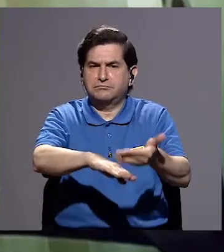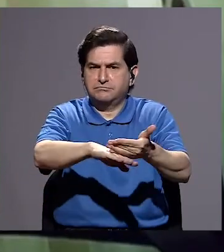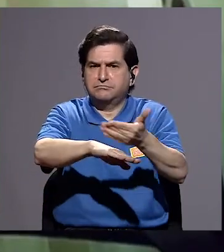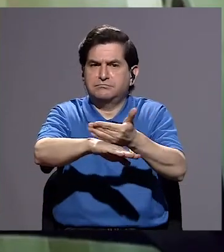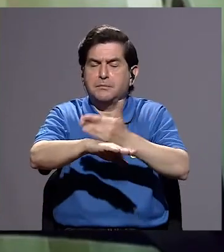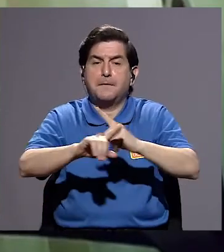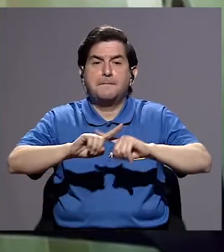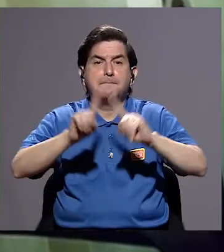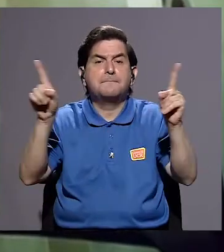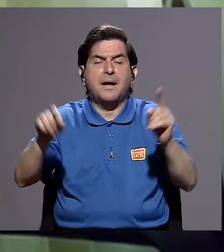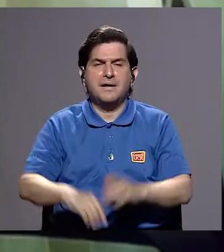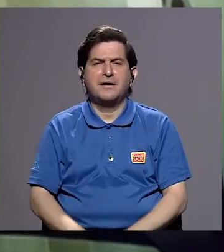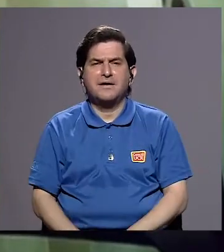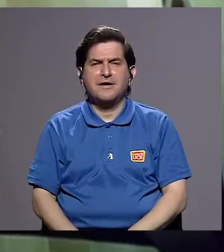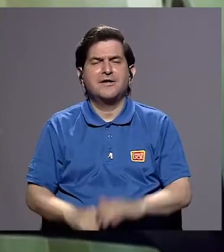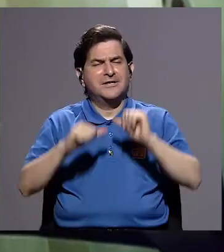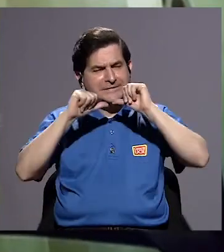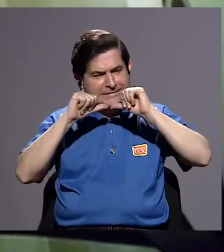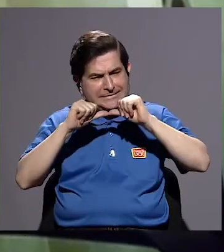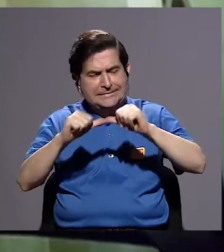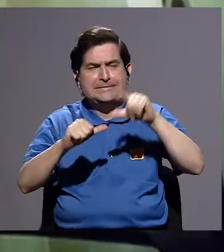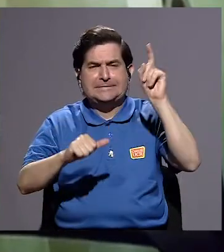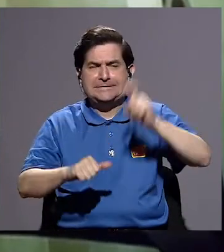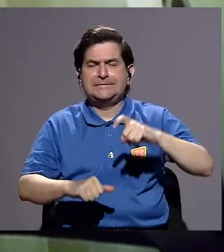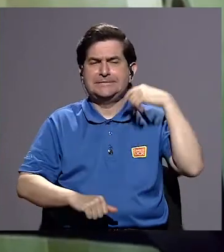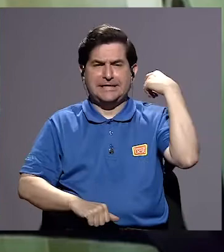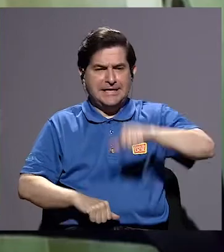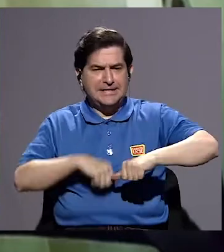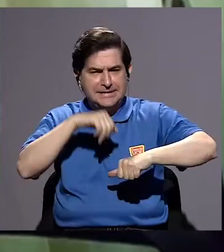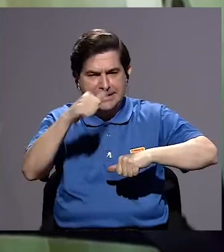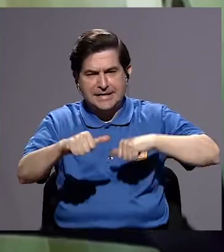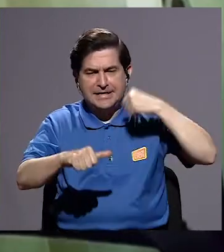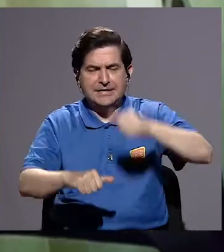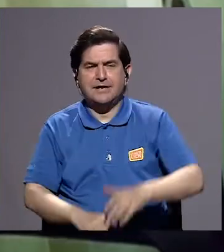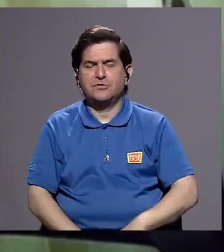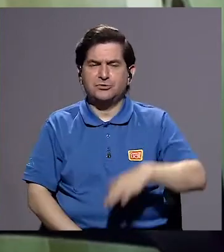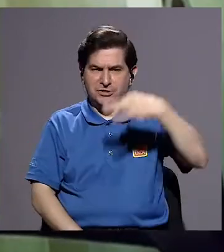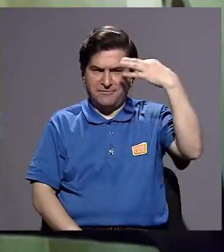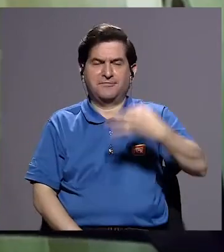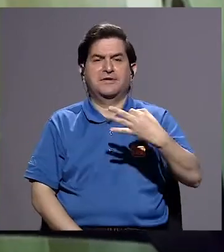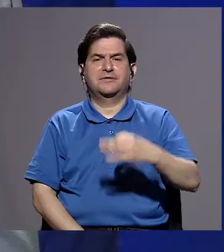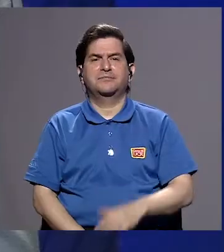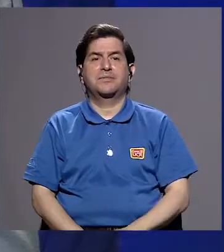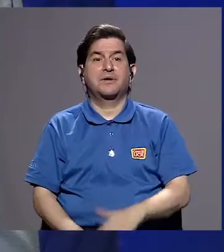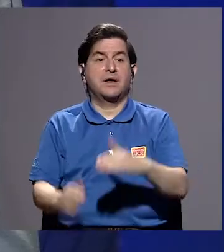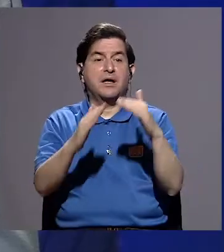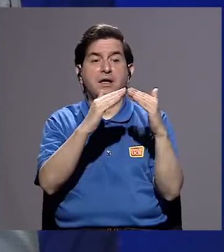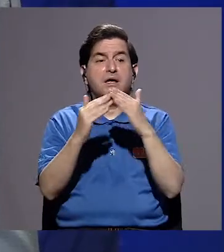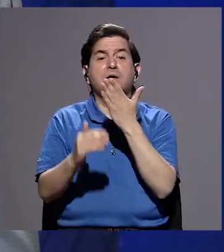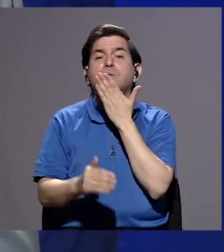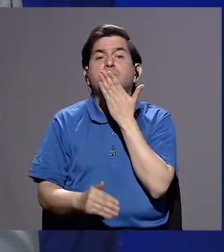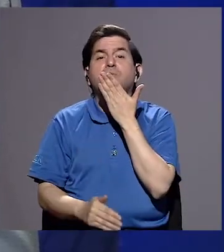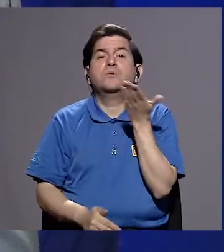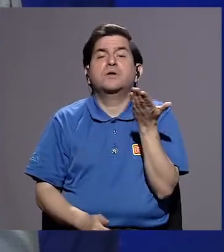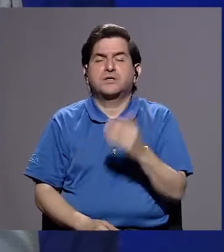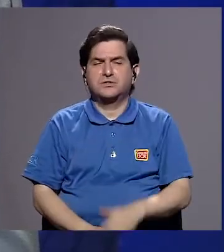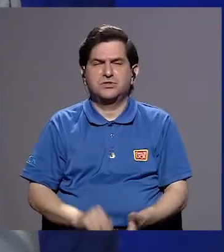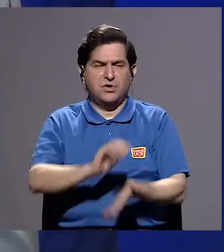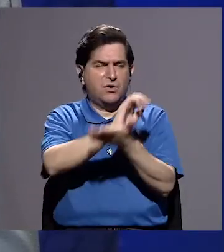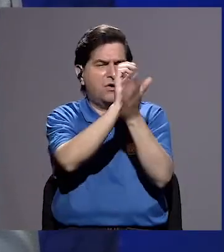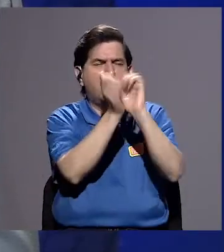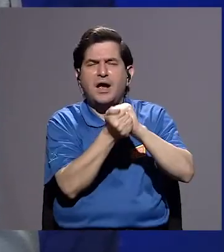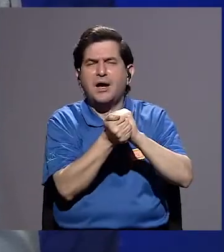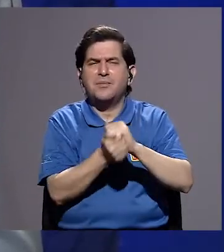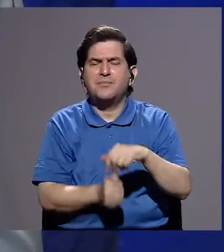bastante, pero todavía tenemos que seguir luchando y dar pasos firmes. ¿Y para la población indígena, qué